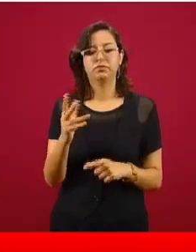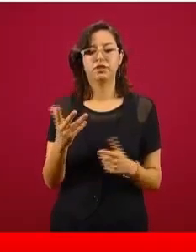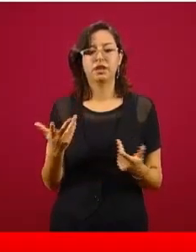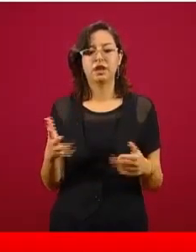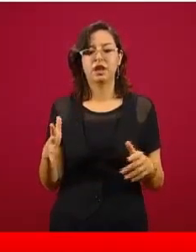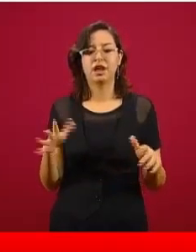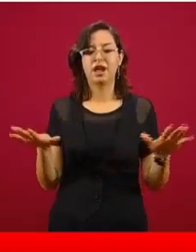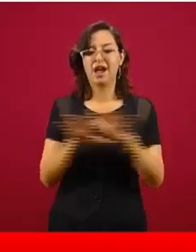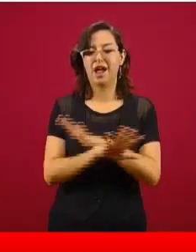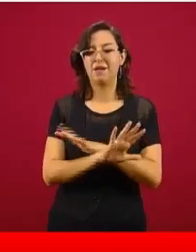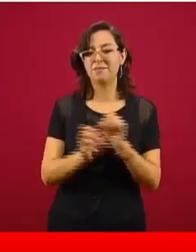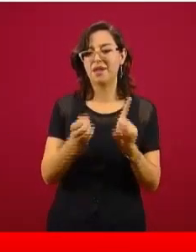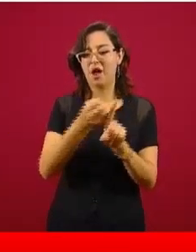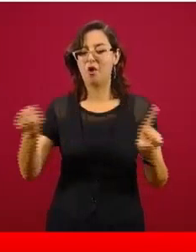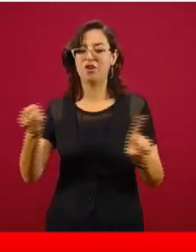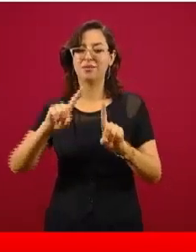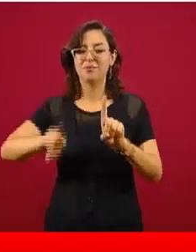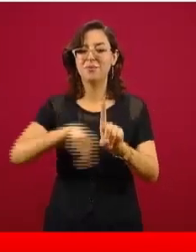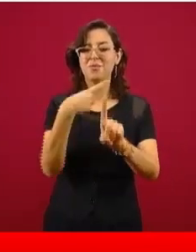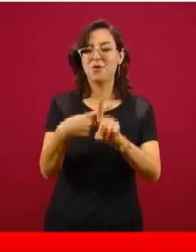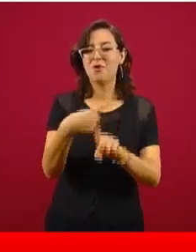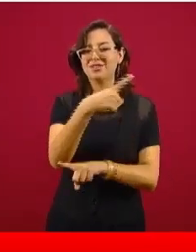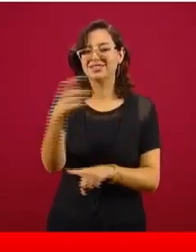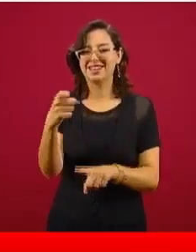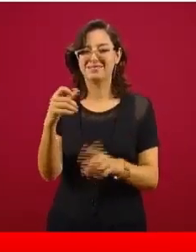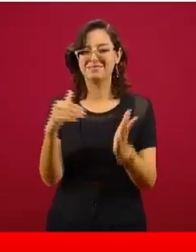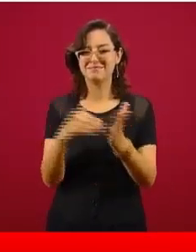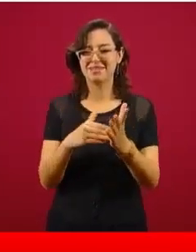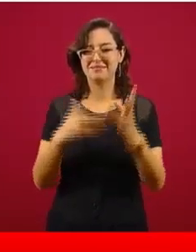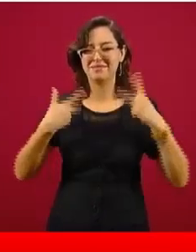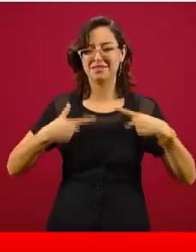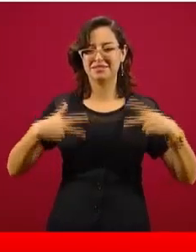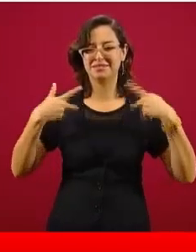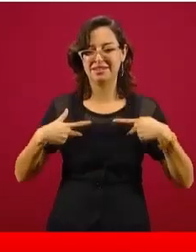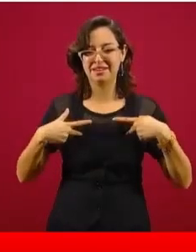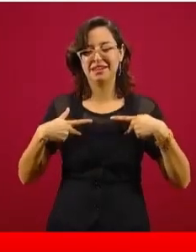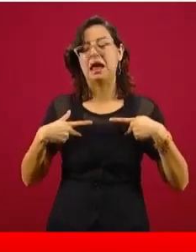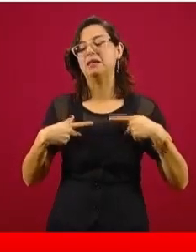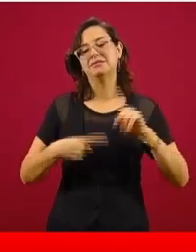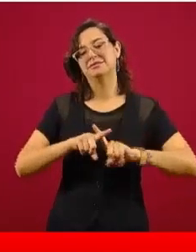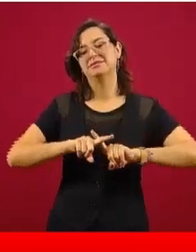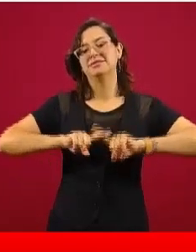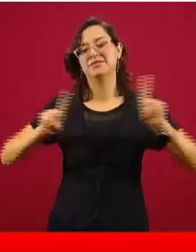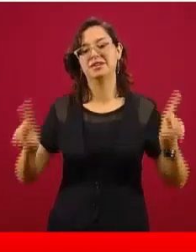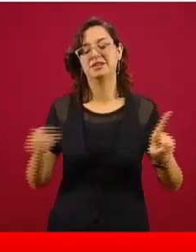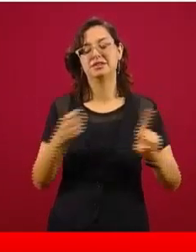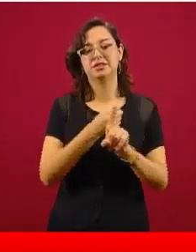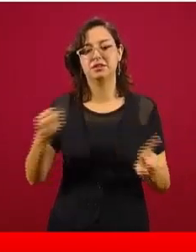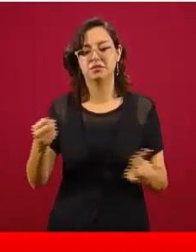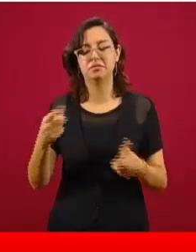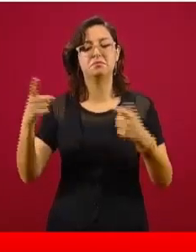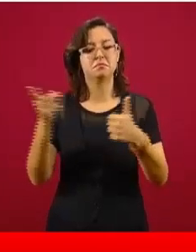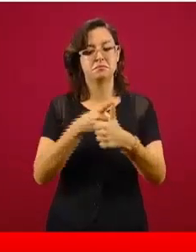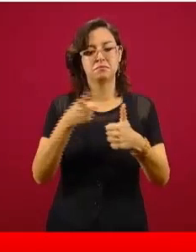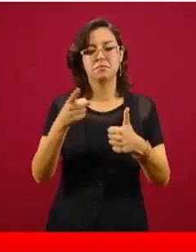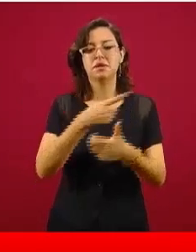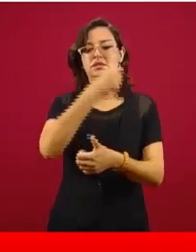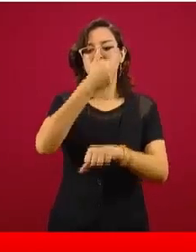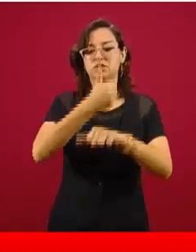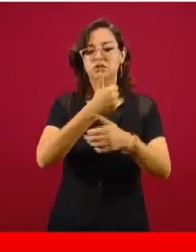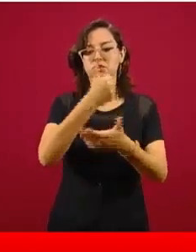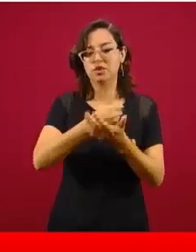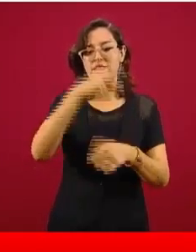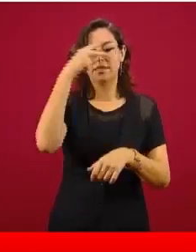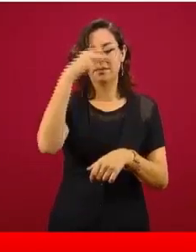orden precisamente cuando se hace una comparación apropiada y se toma en cuenta el tamaño poblacional y ahí tenemos Ciudad de México y enseguida